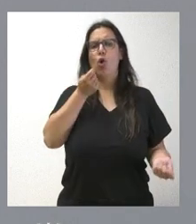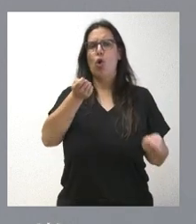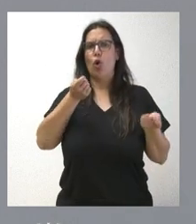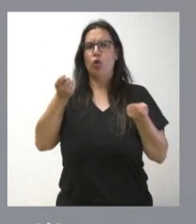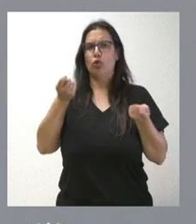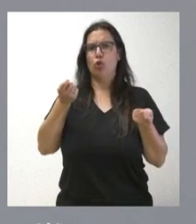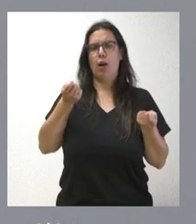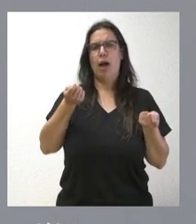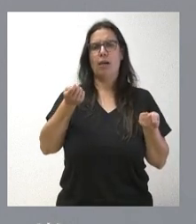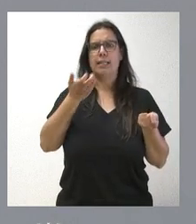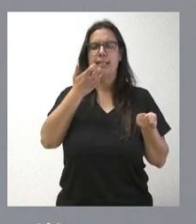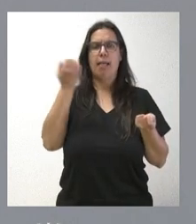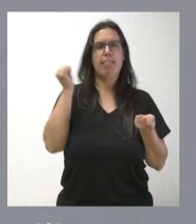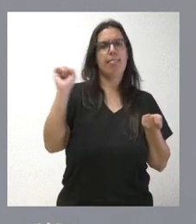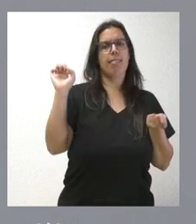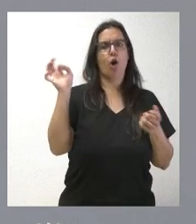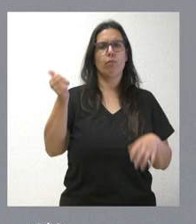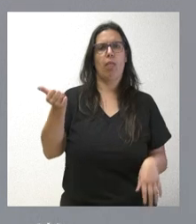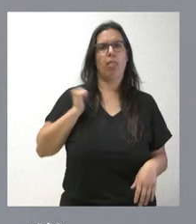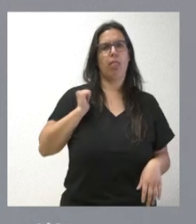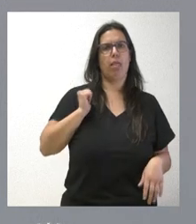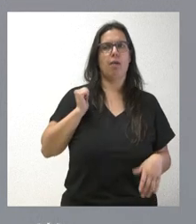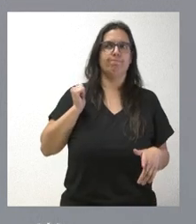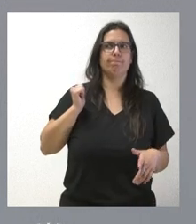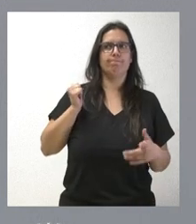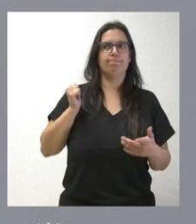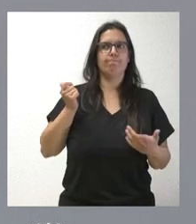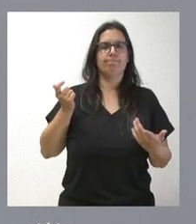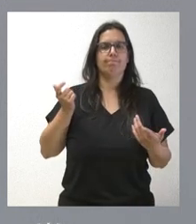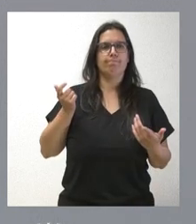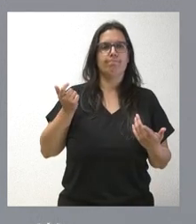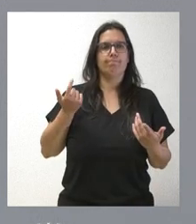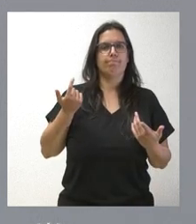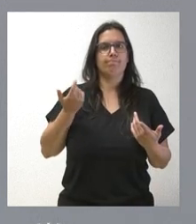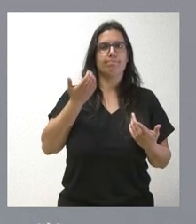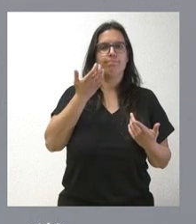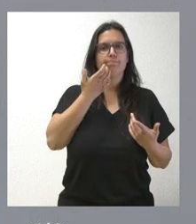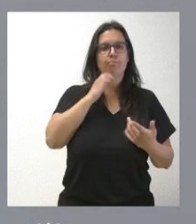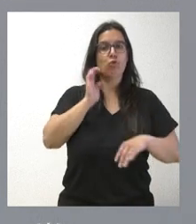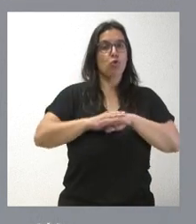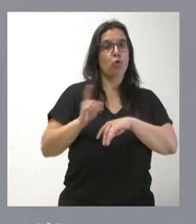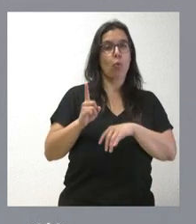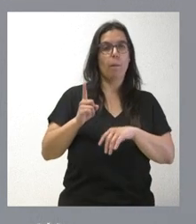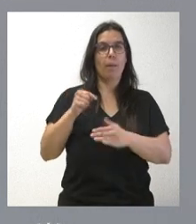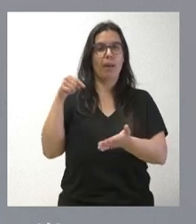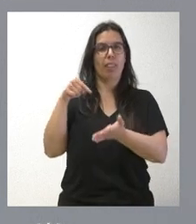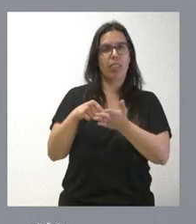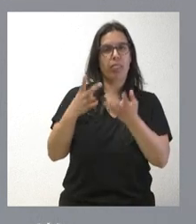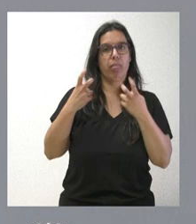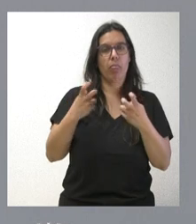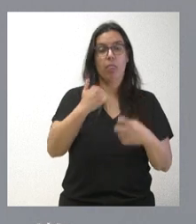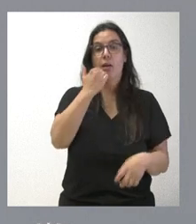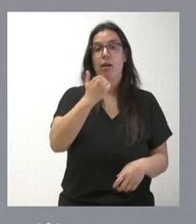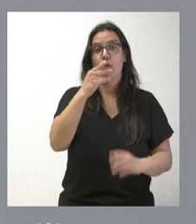por si hubiera algún contribuyente que incumple las normas fiscales. por tanto,